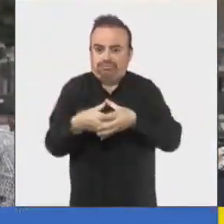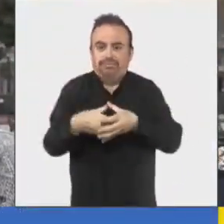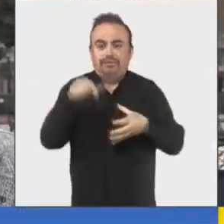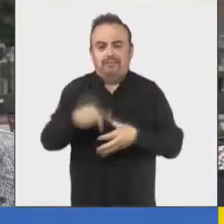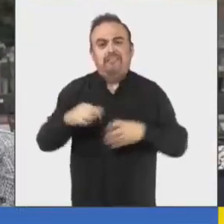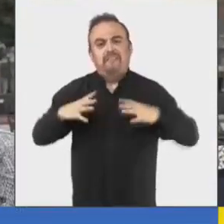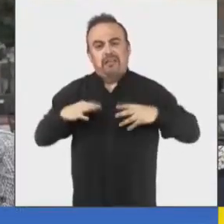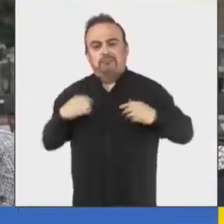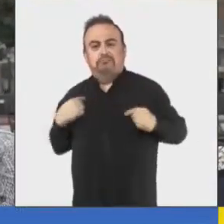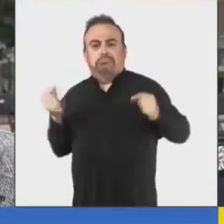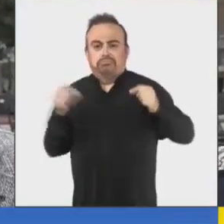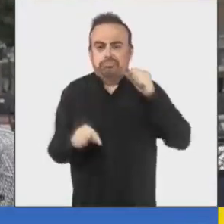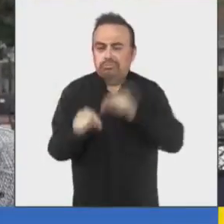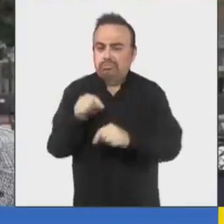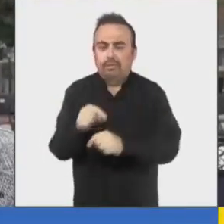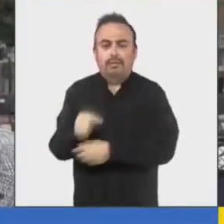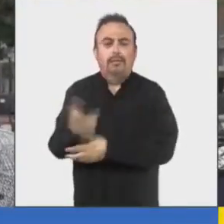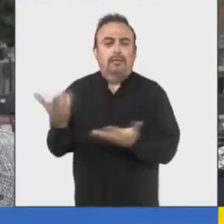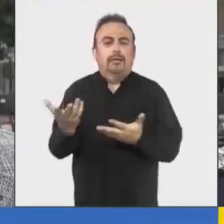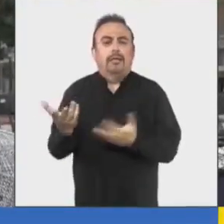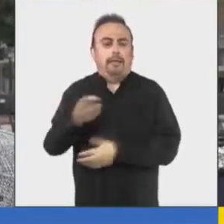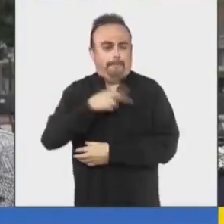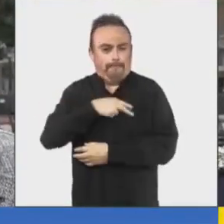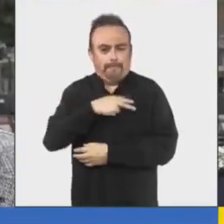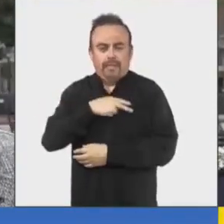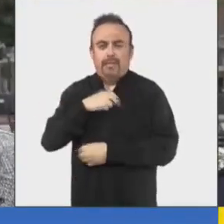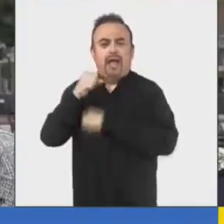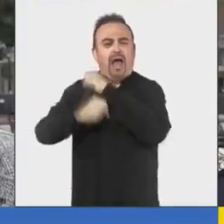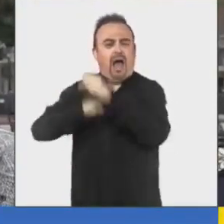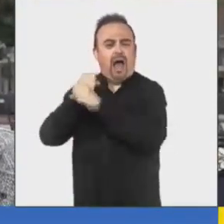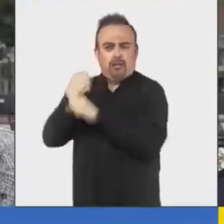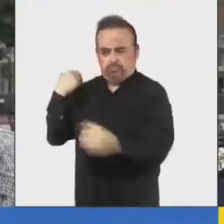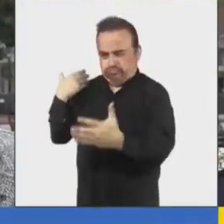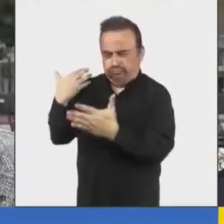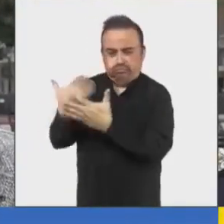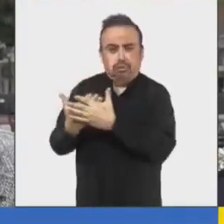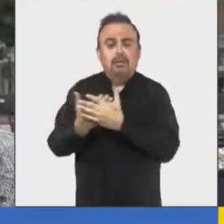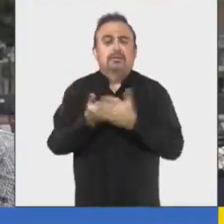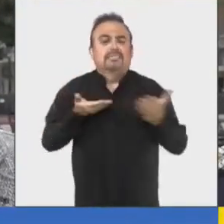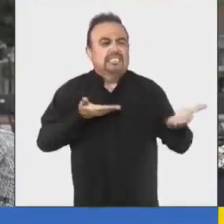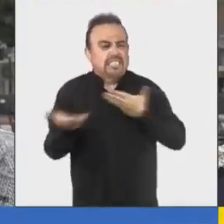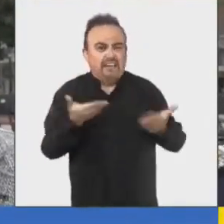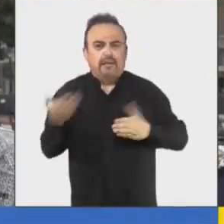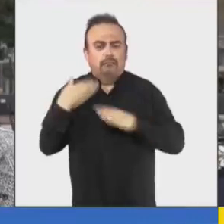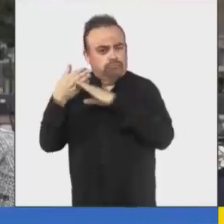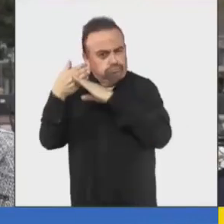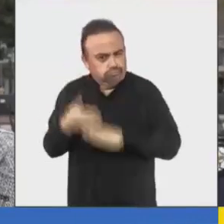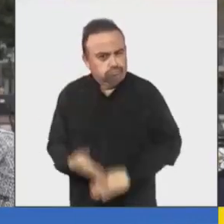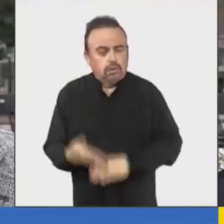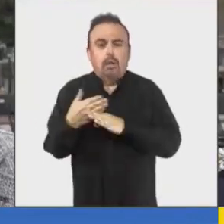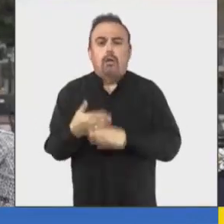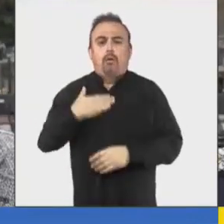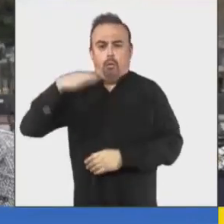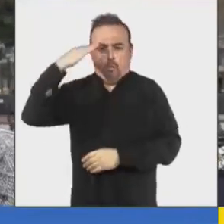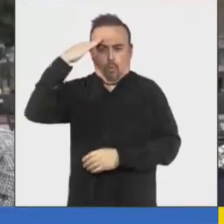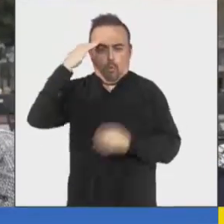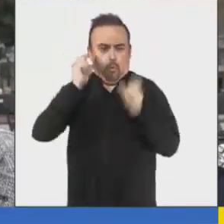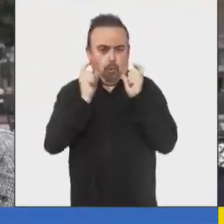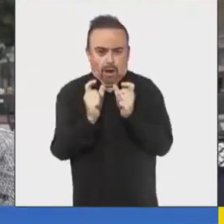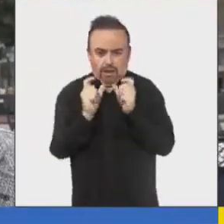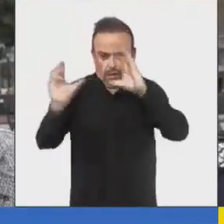también presentes en la ceremonia, donde hubo premiaciones por años de servicio, por asistencia, por guardia nocturna,